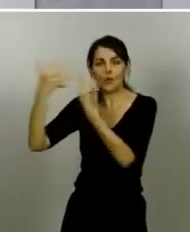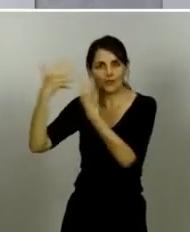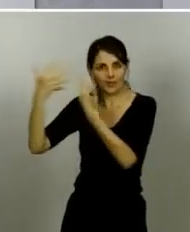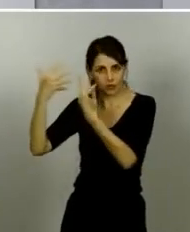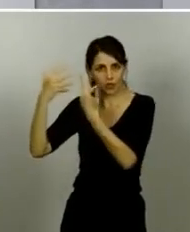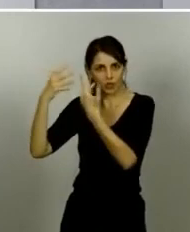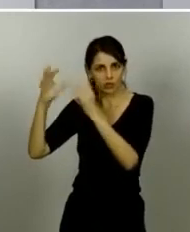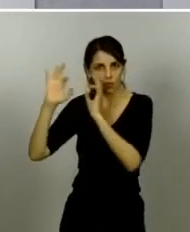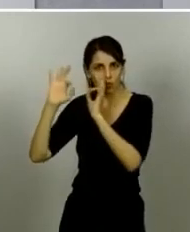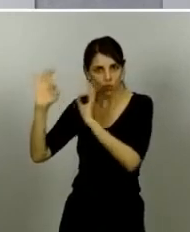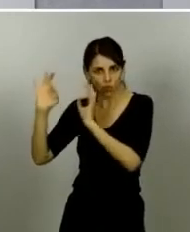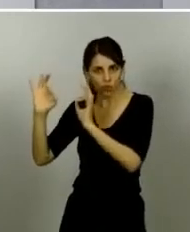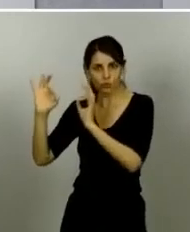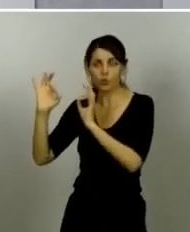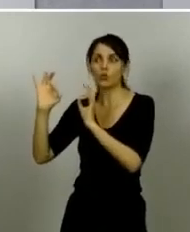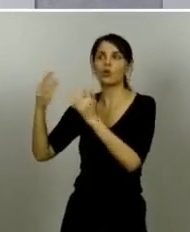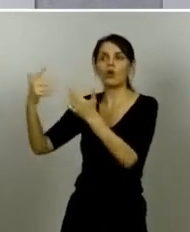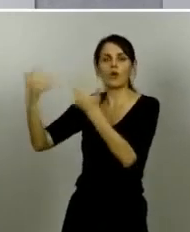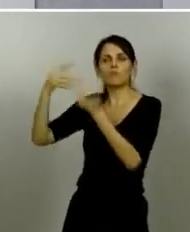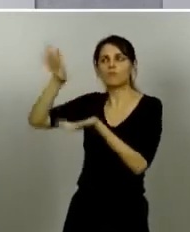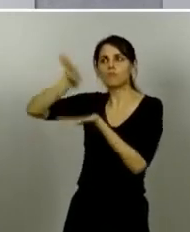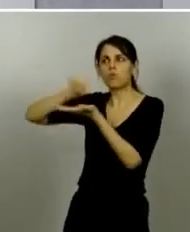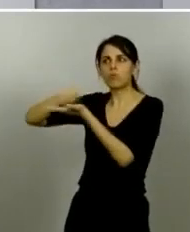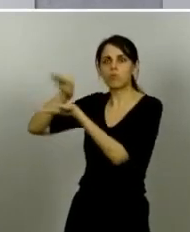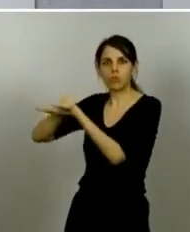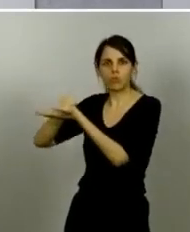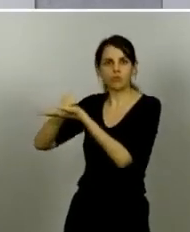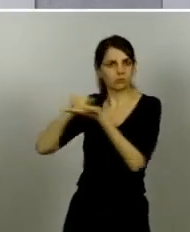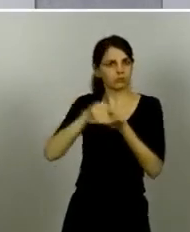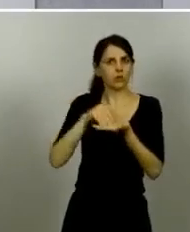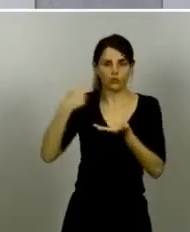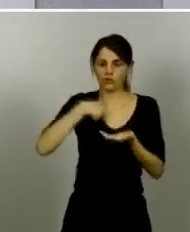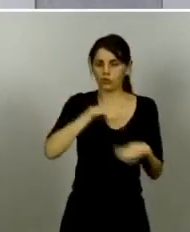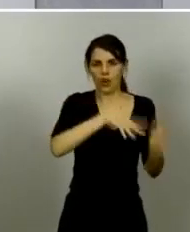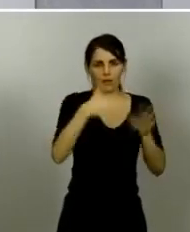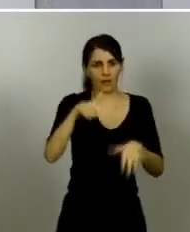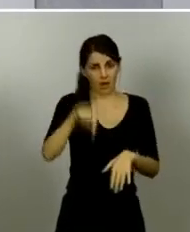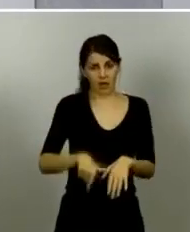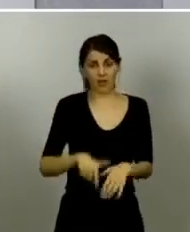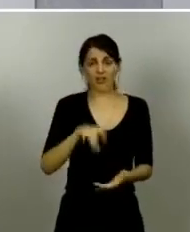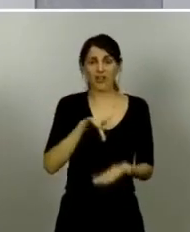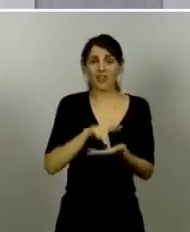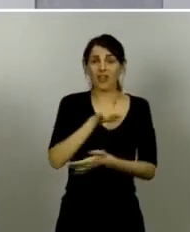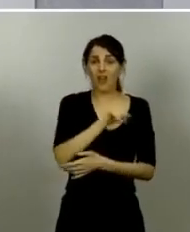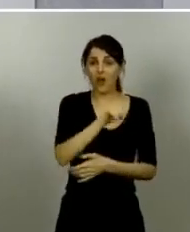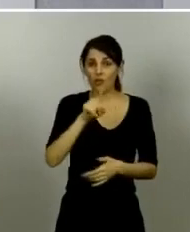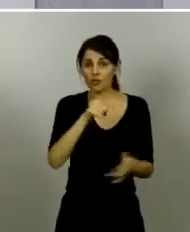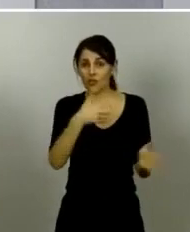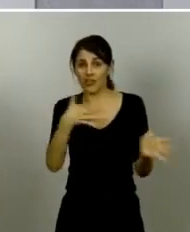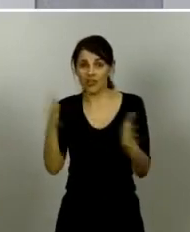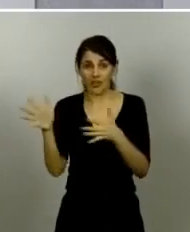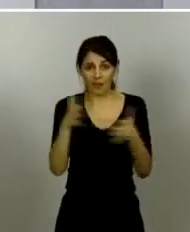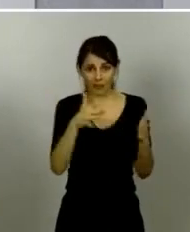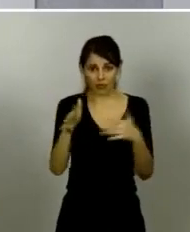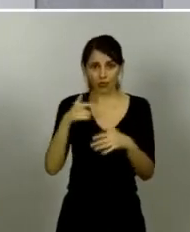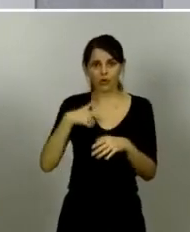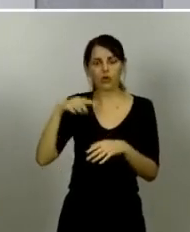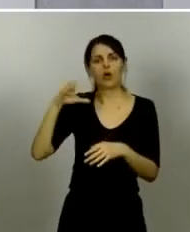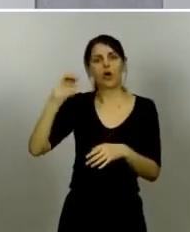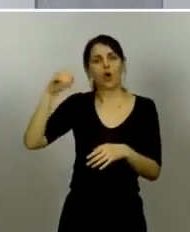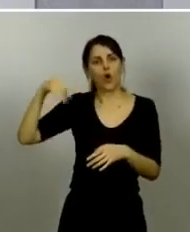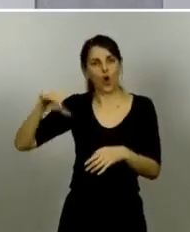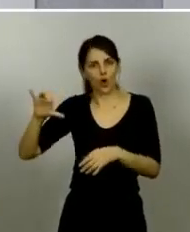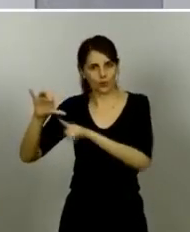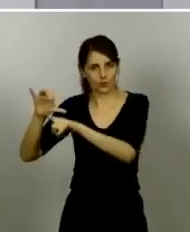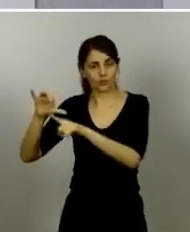de la OMS ya las cumplía en nuestro país el 11 de marzo se decretó la pandemia de la OMS y el 12 el ICDC el Centro